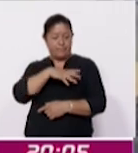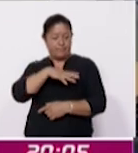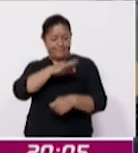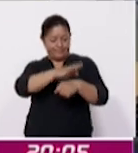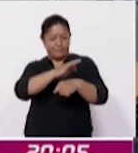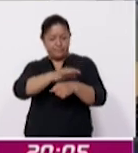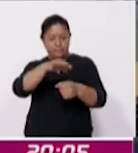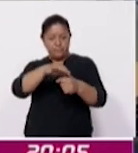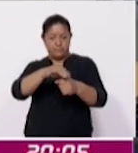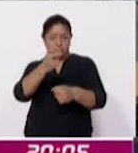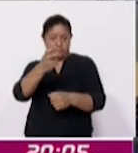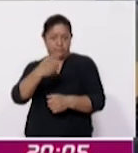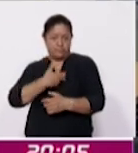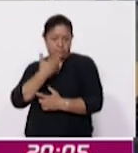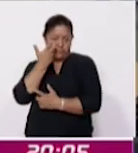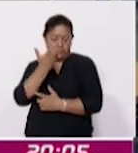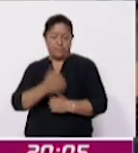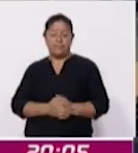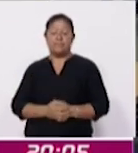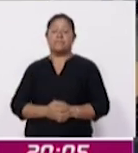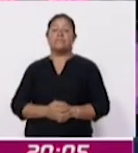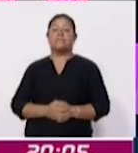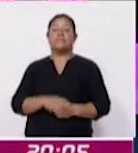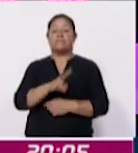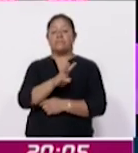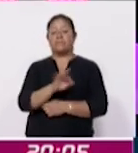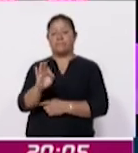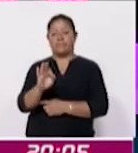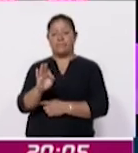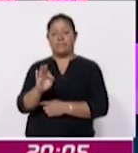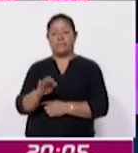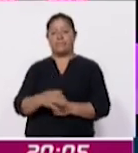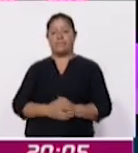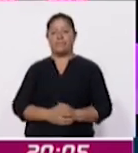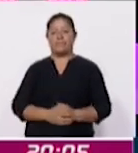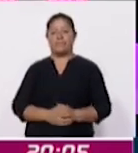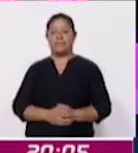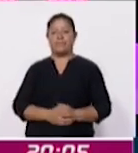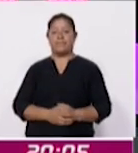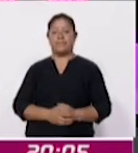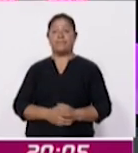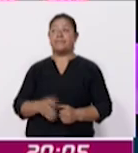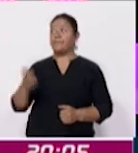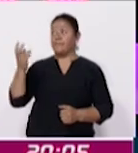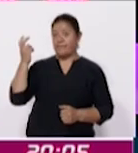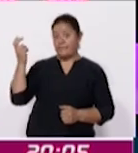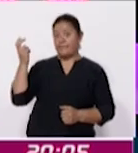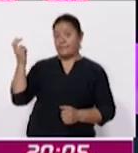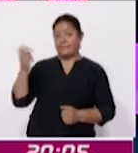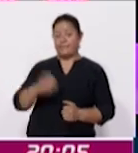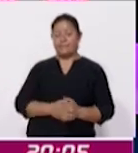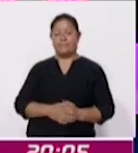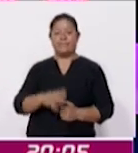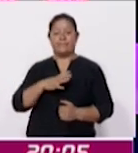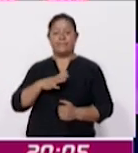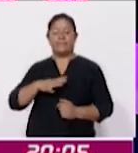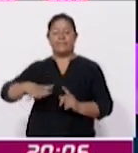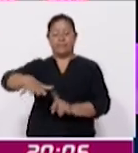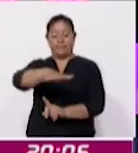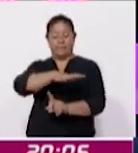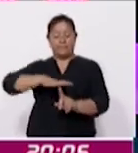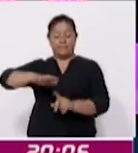Para Coracic Noticias, Victoria Flores. Ahí está este pronunciamiento que hicieron en el contexto